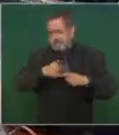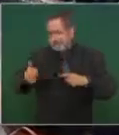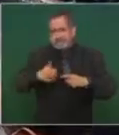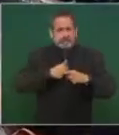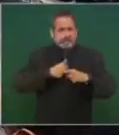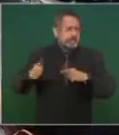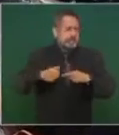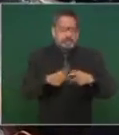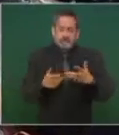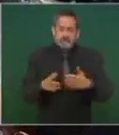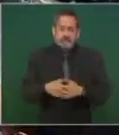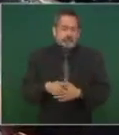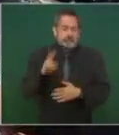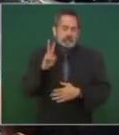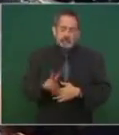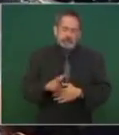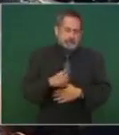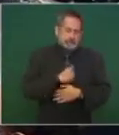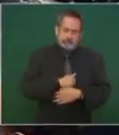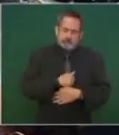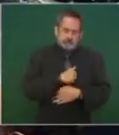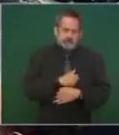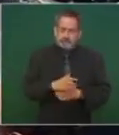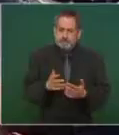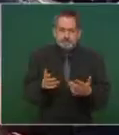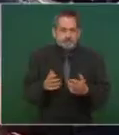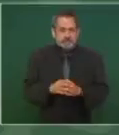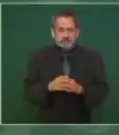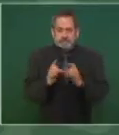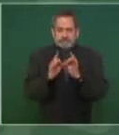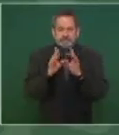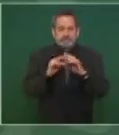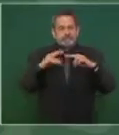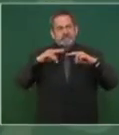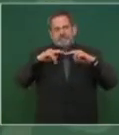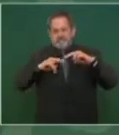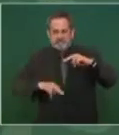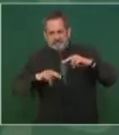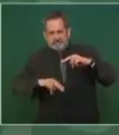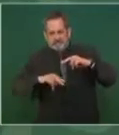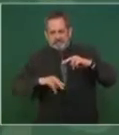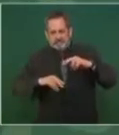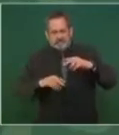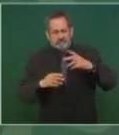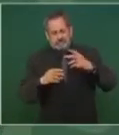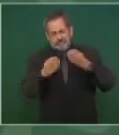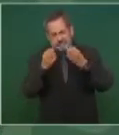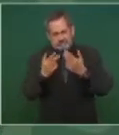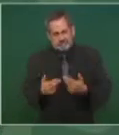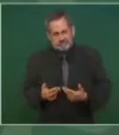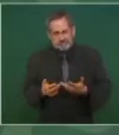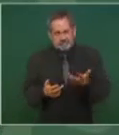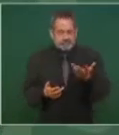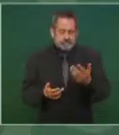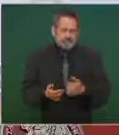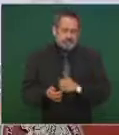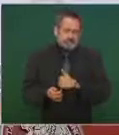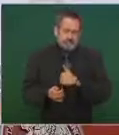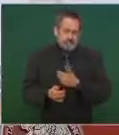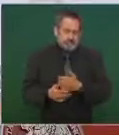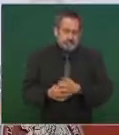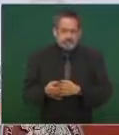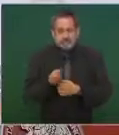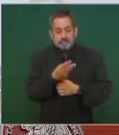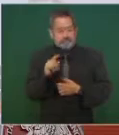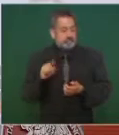Es lamentable desde luego lo sucedido, las